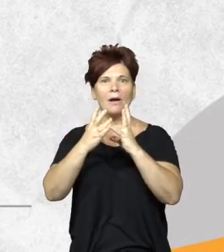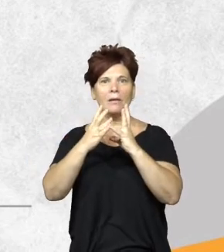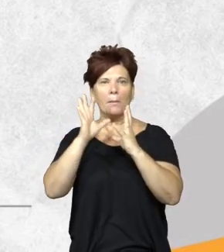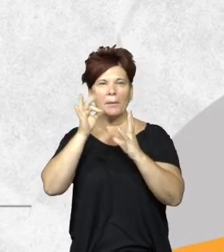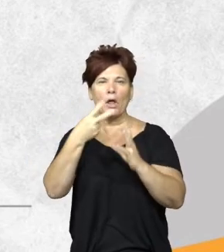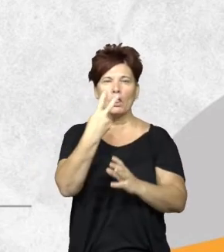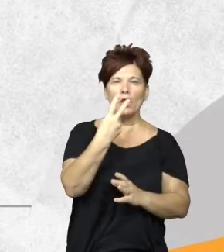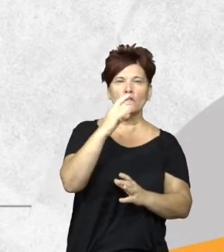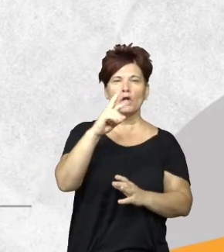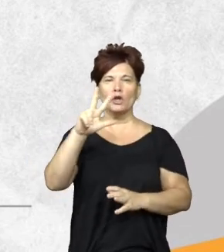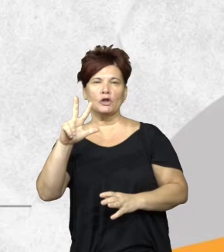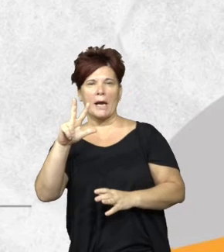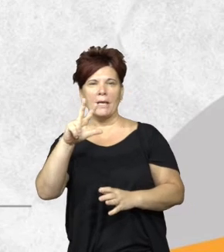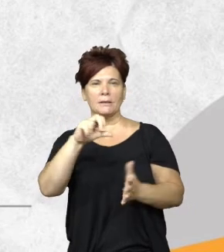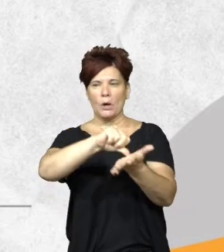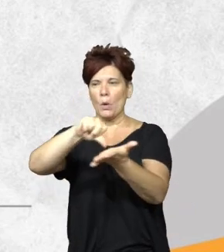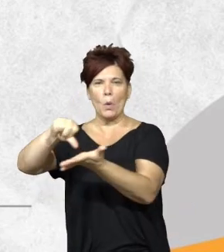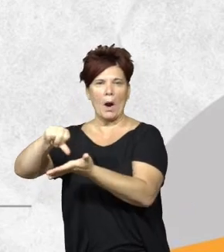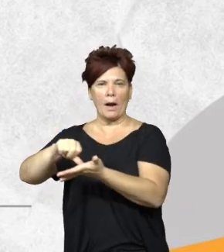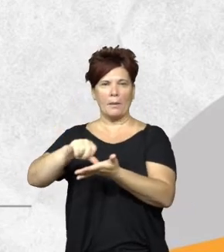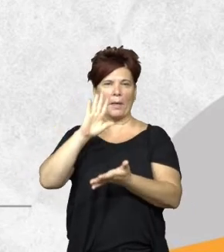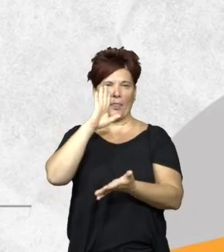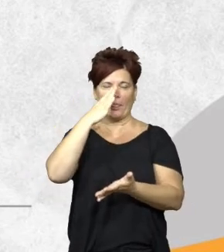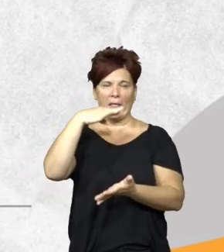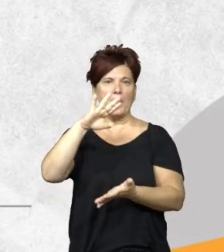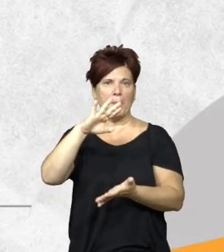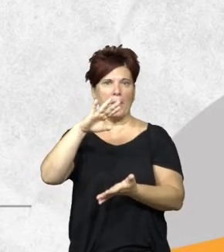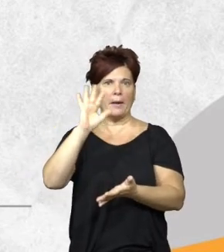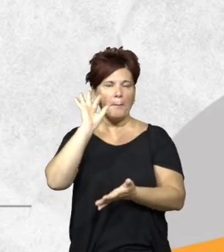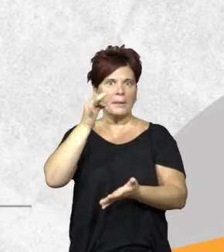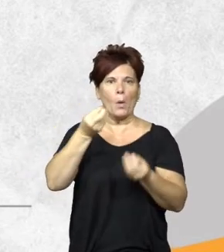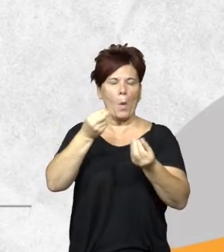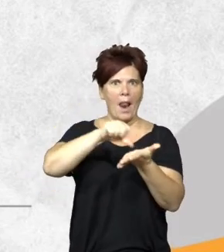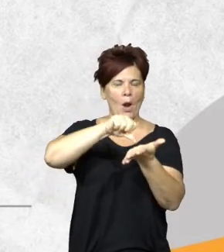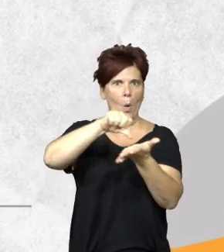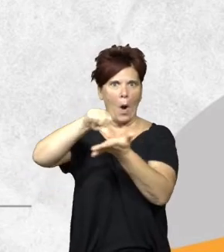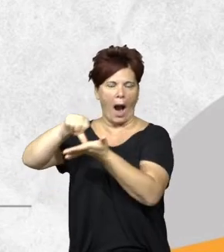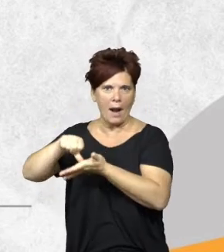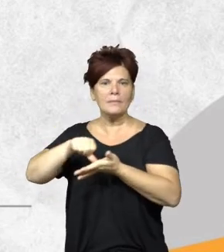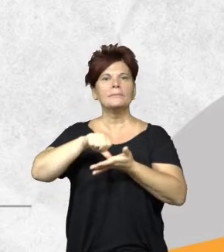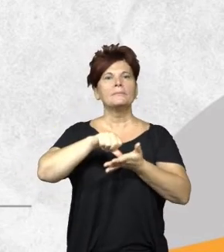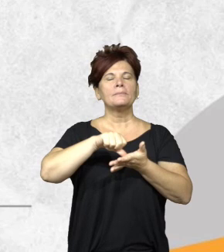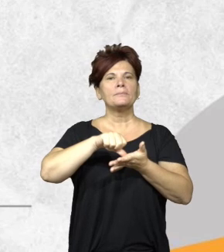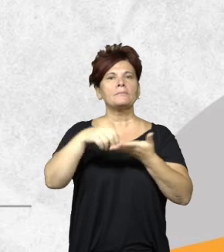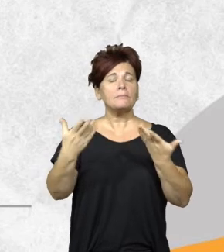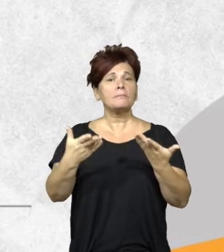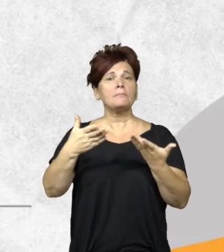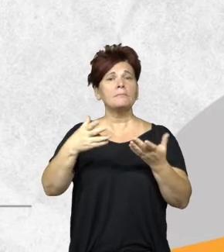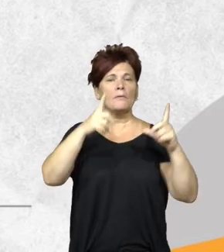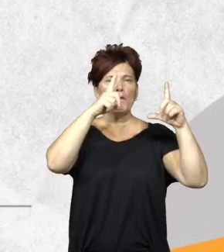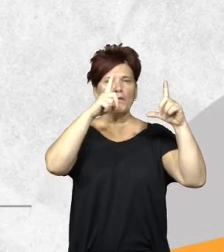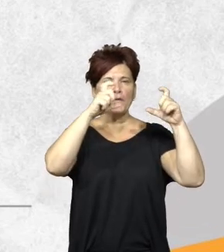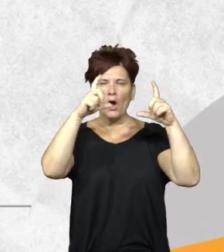dos o tres o más puntos para poder después identificar ese predio en el sistema GIS de catástrofe parcelario de la provincia y van a tomar